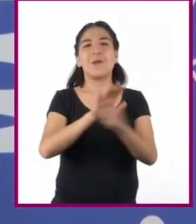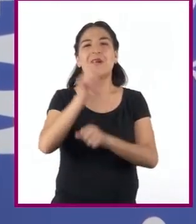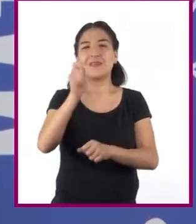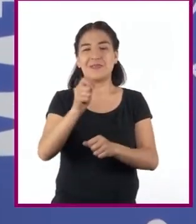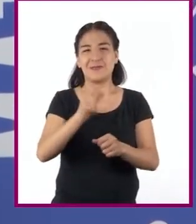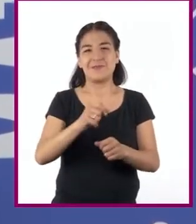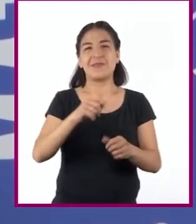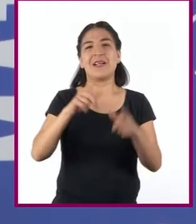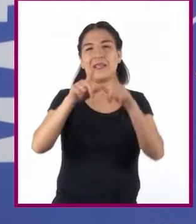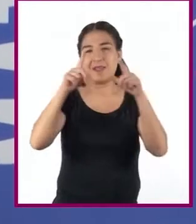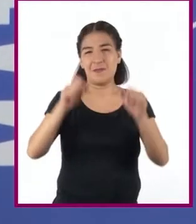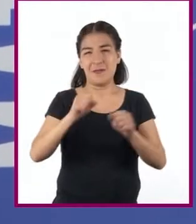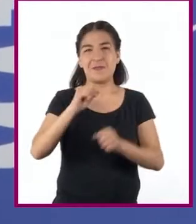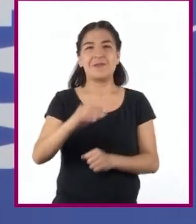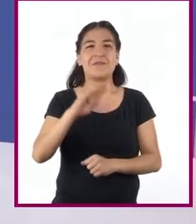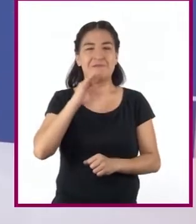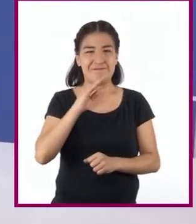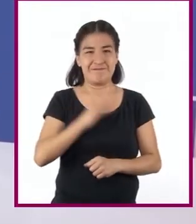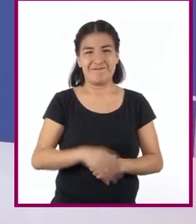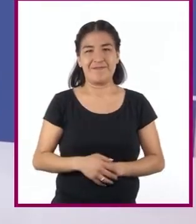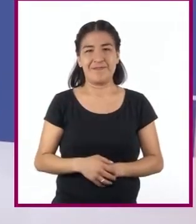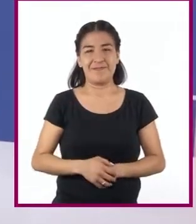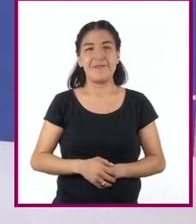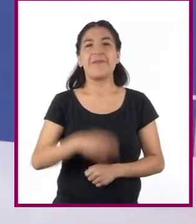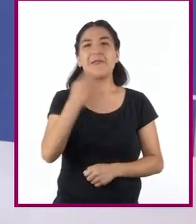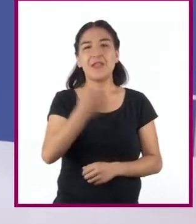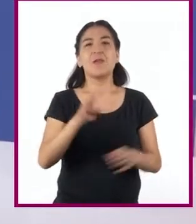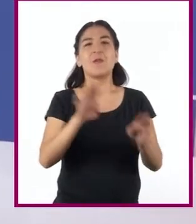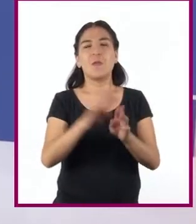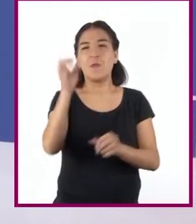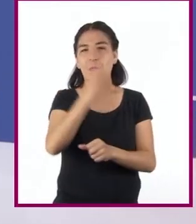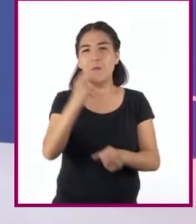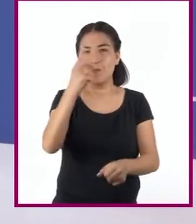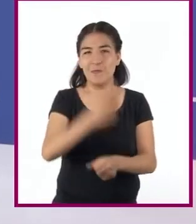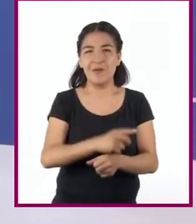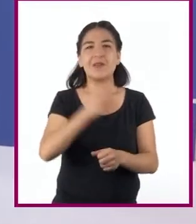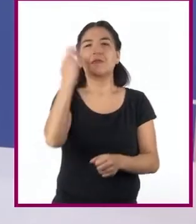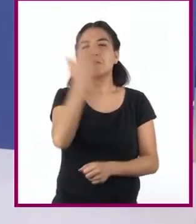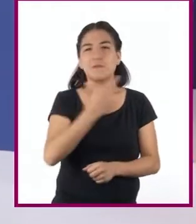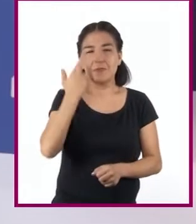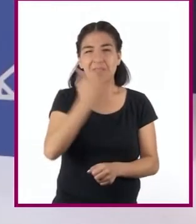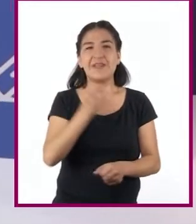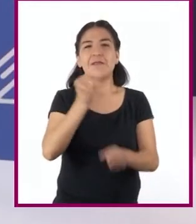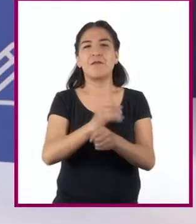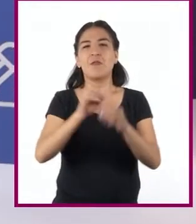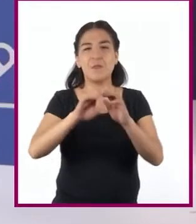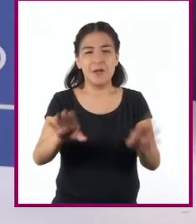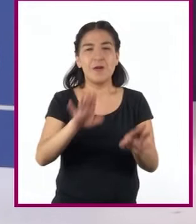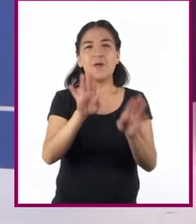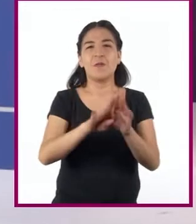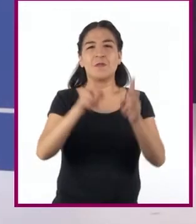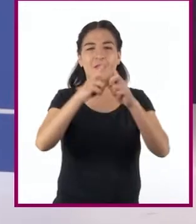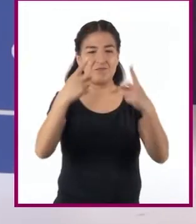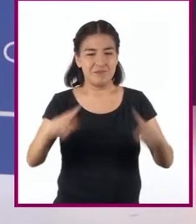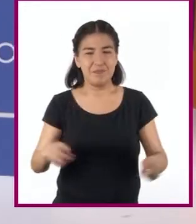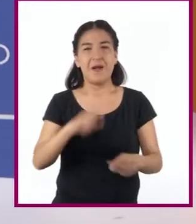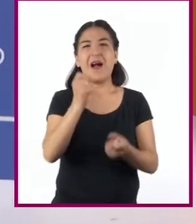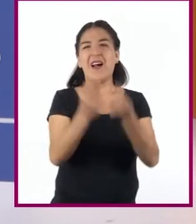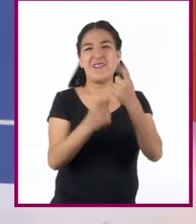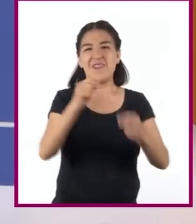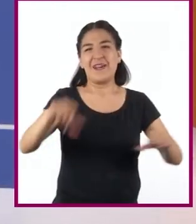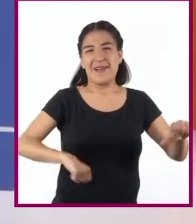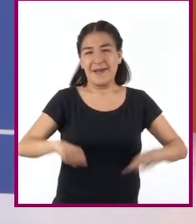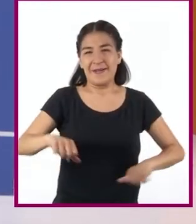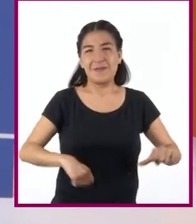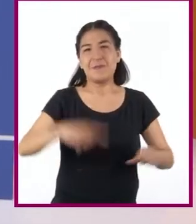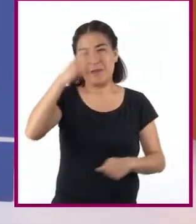asignatura Lengua Materra. Tendremos la oportunidad de revisar información y desarrollar algunas actividades